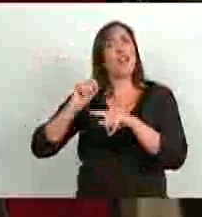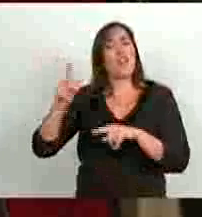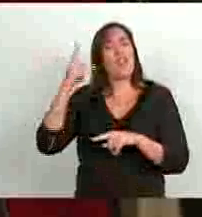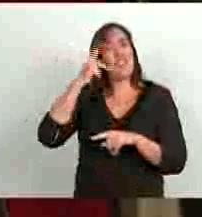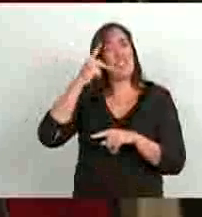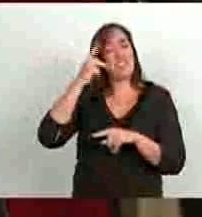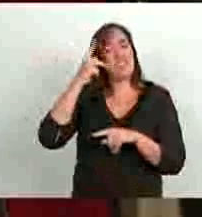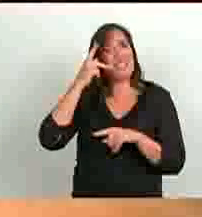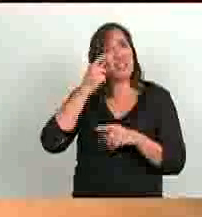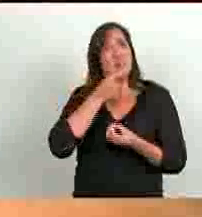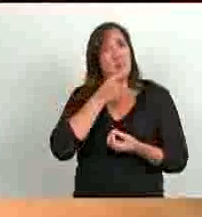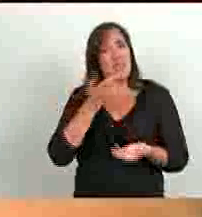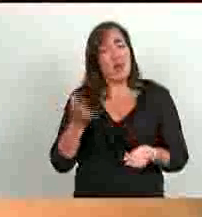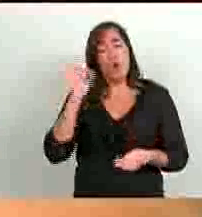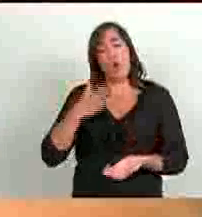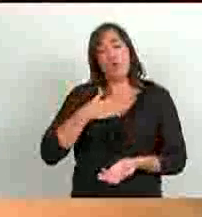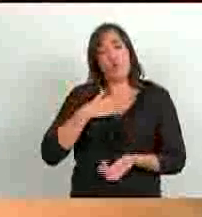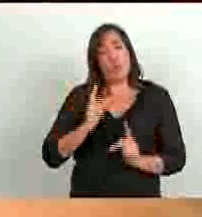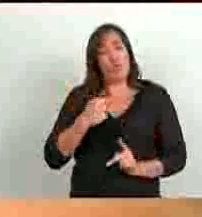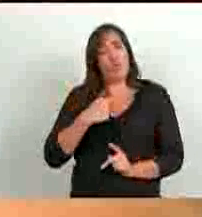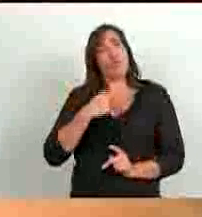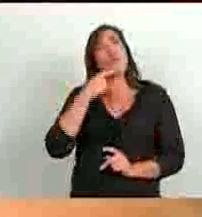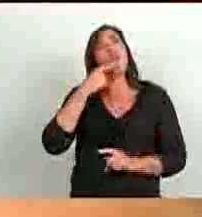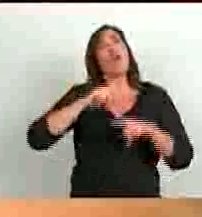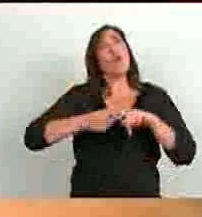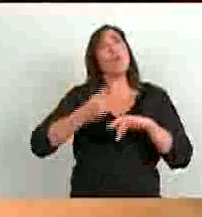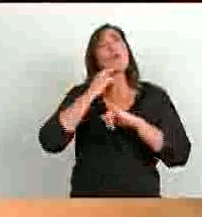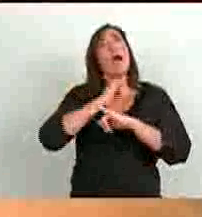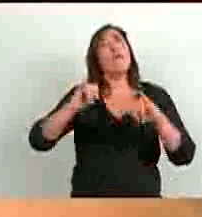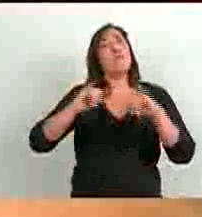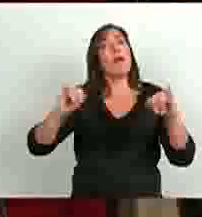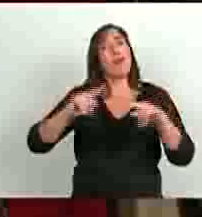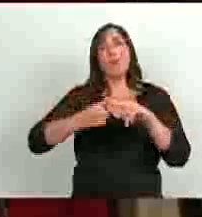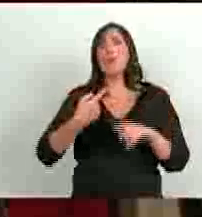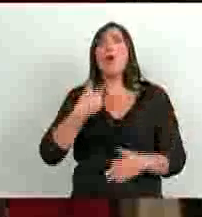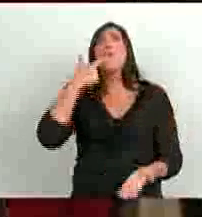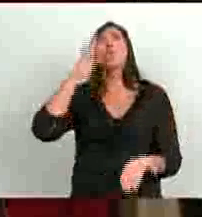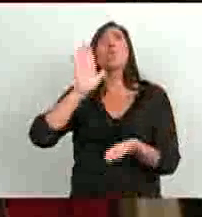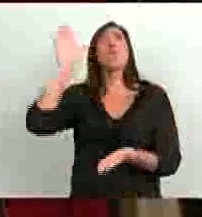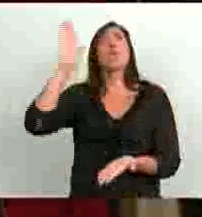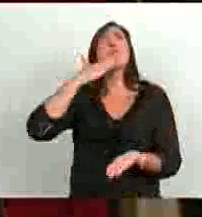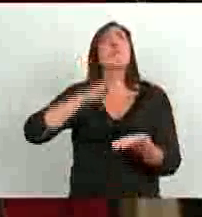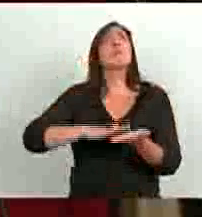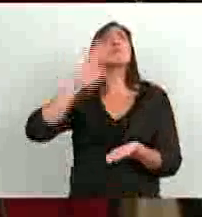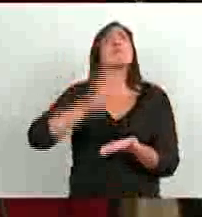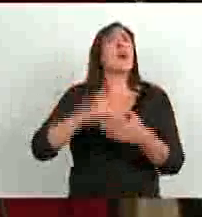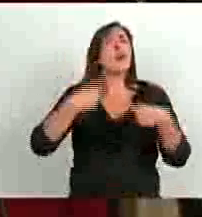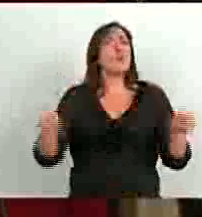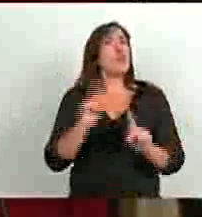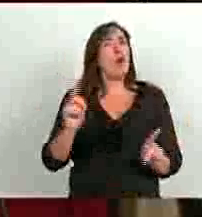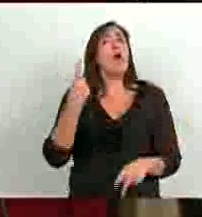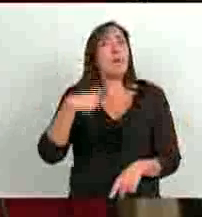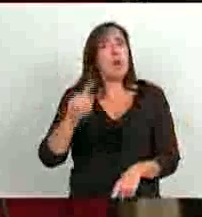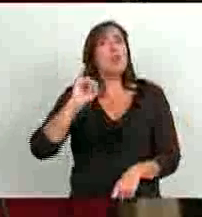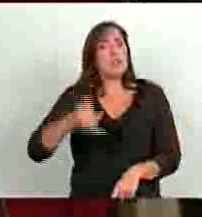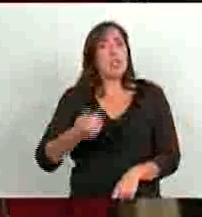Kirchner, o la mía, no prometimos absolutamente nada, pero somos el gobierno